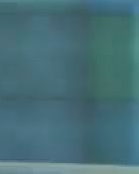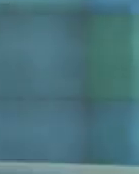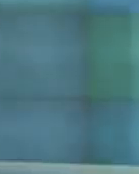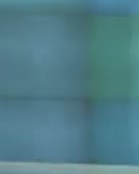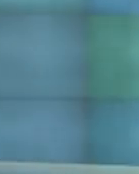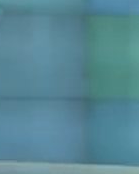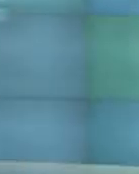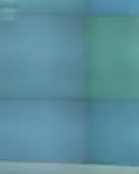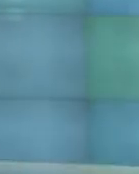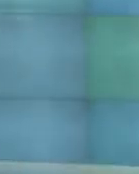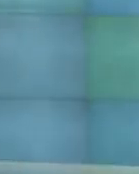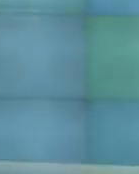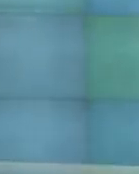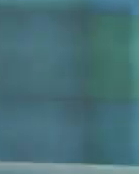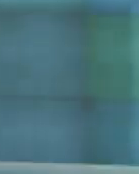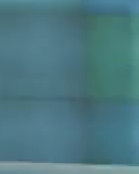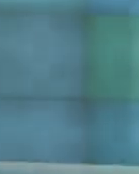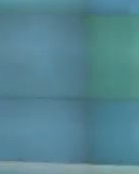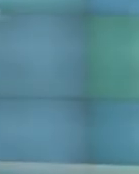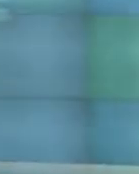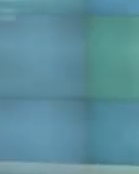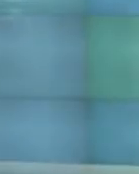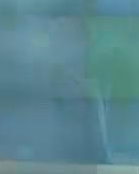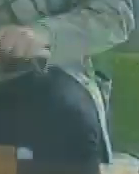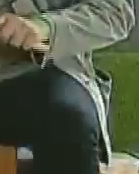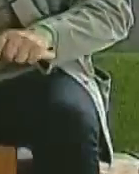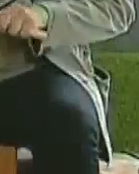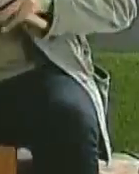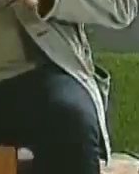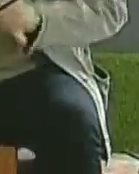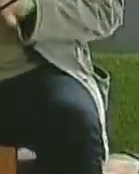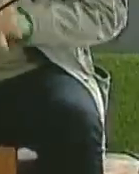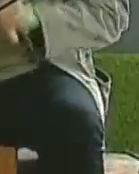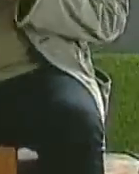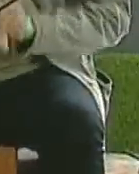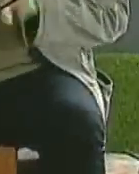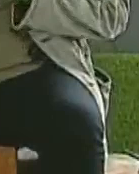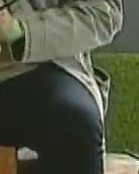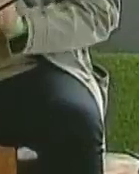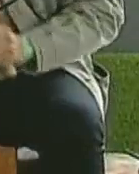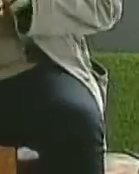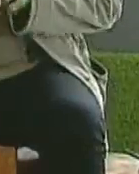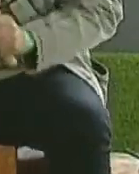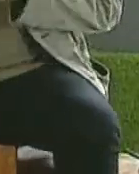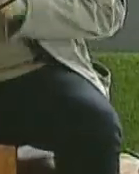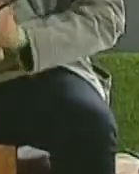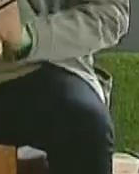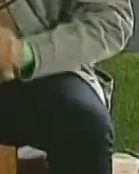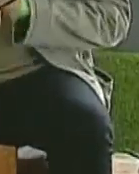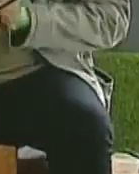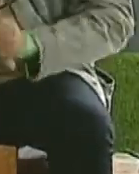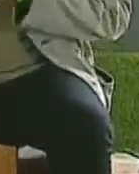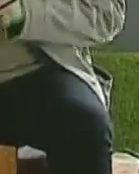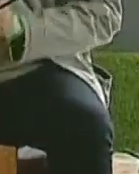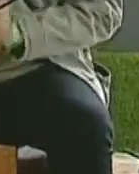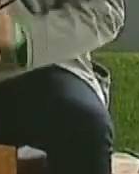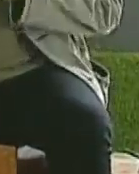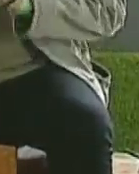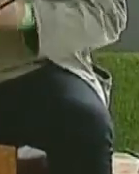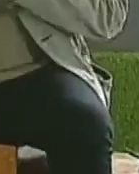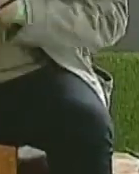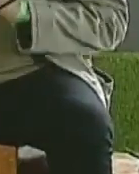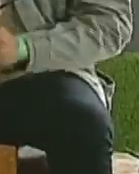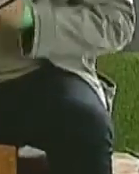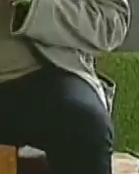A esta hora nos enlazamos con la actividad del presidente de la República Bolivariana de Venezuela, Nicolás Maduro. ...de mi cielo y de mi tierra